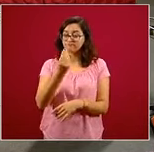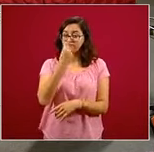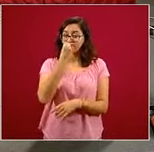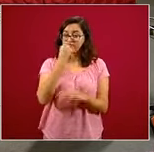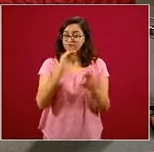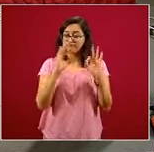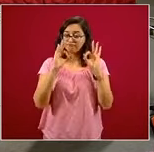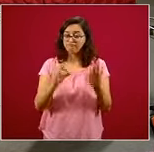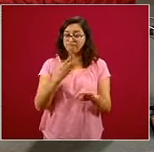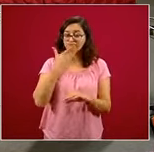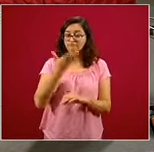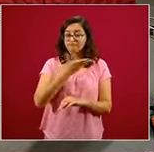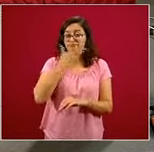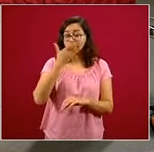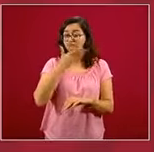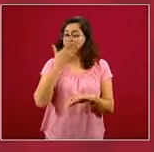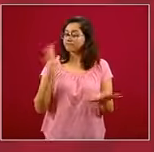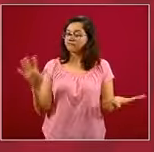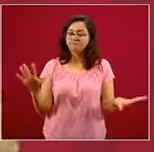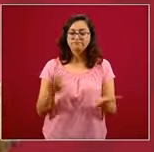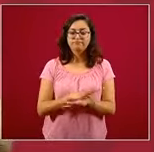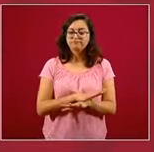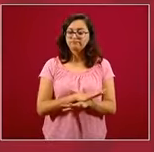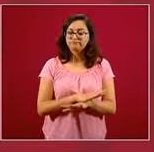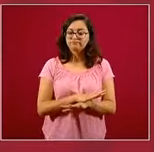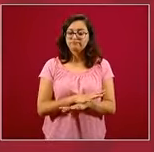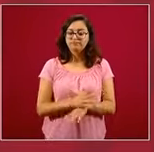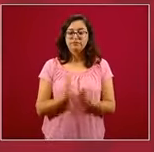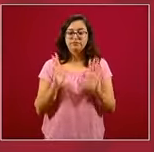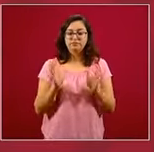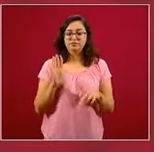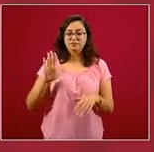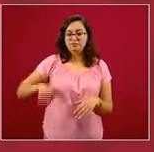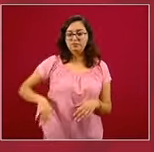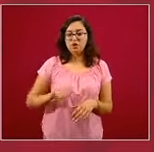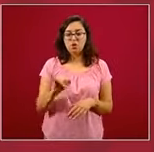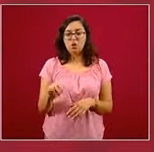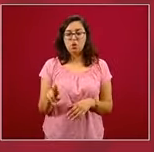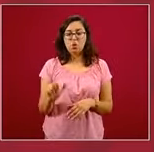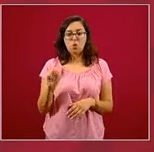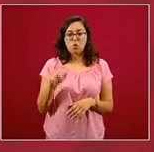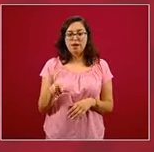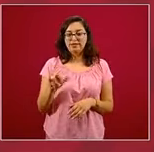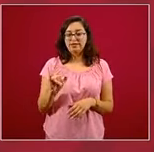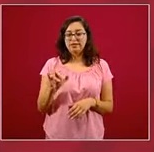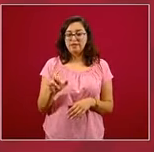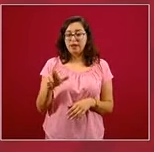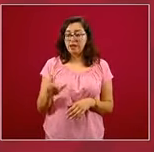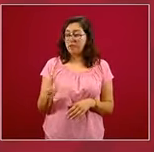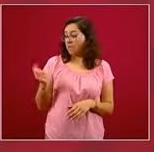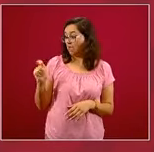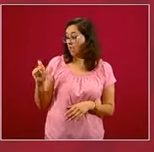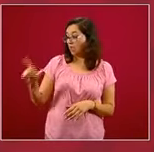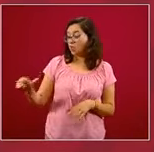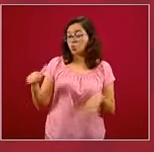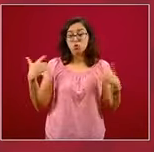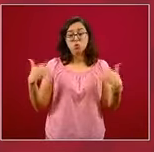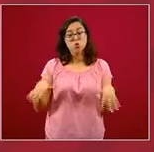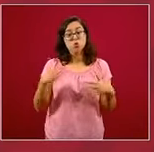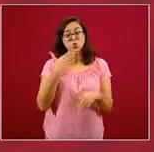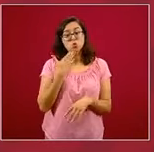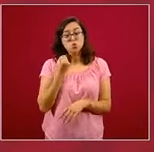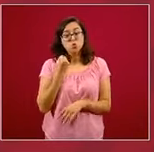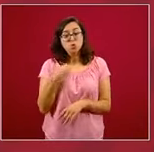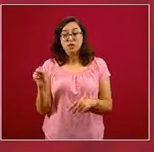alimentarias. Y como ya señala, el doctor Juan Rivera, quien es una de las personas más expertas de este tema